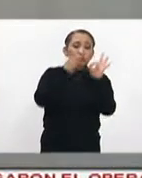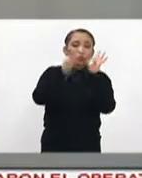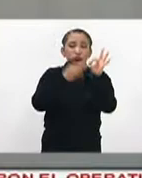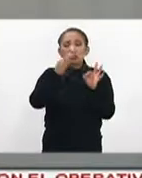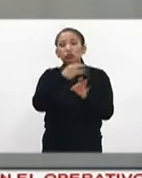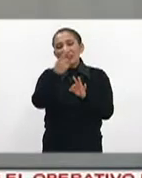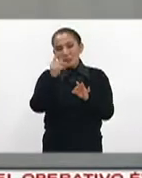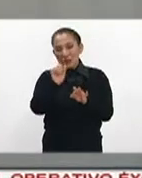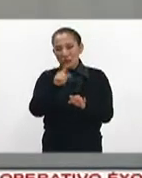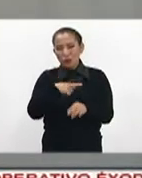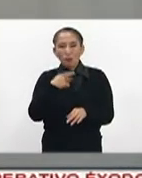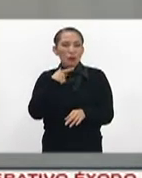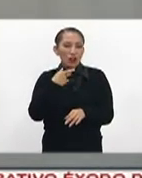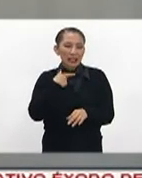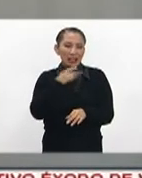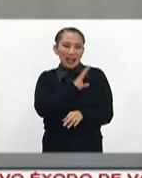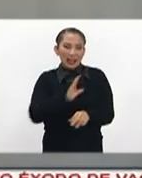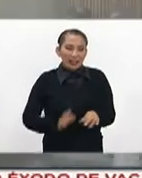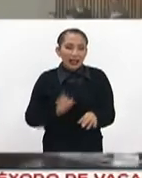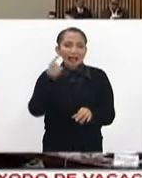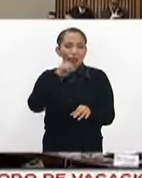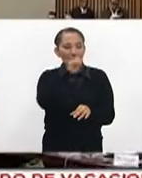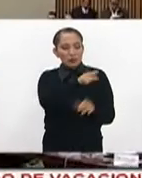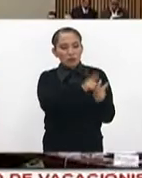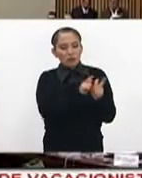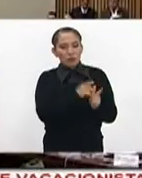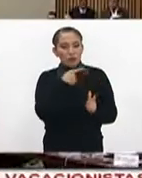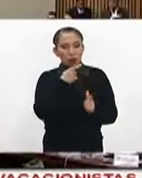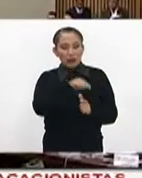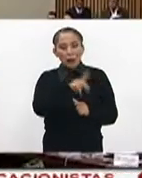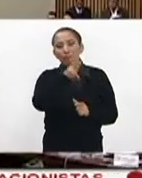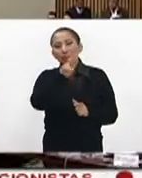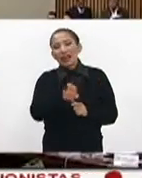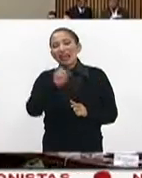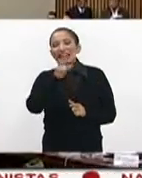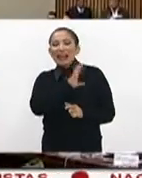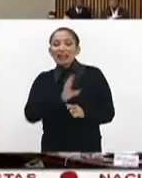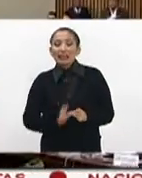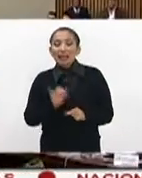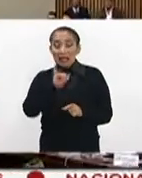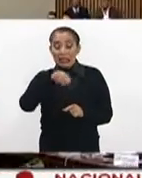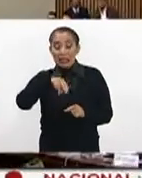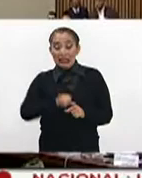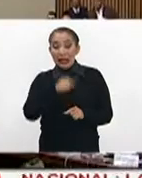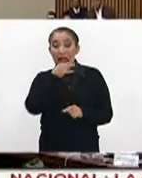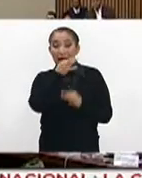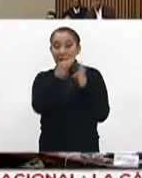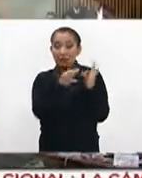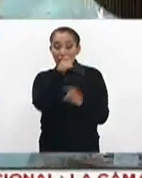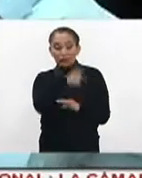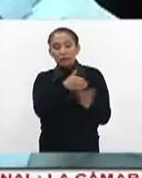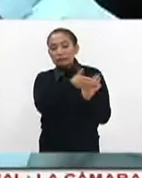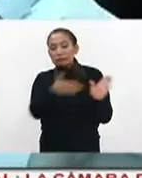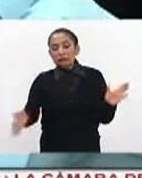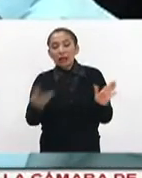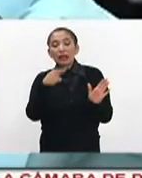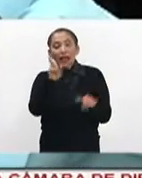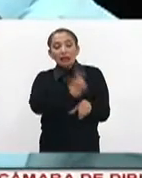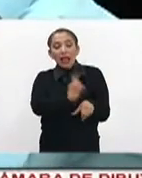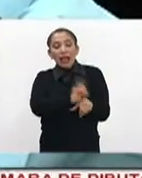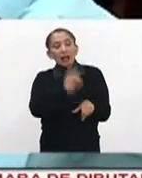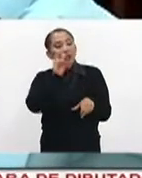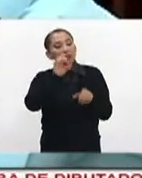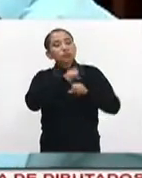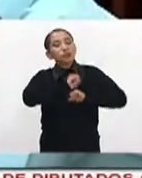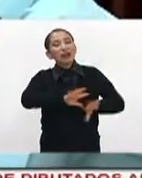electorales protagonizados, por supuesto, por los partidos políticos, precandidatos y candidatos. El INE informó que esto representa que cada día